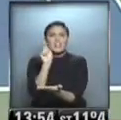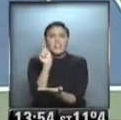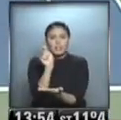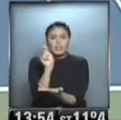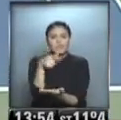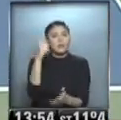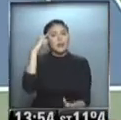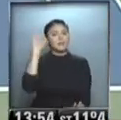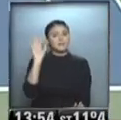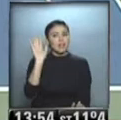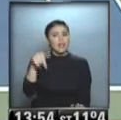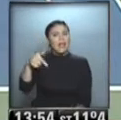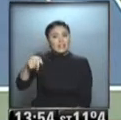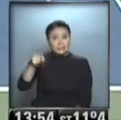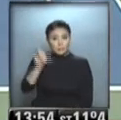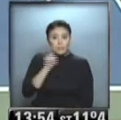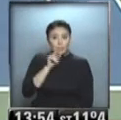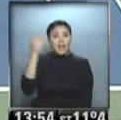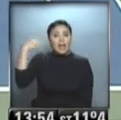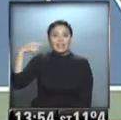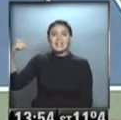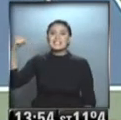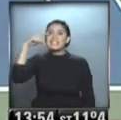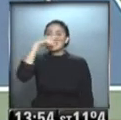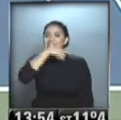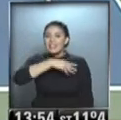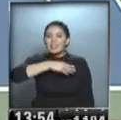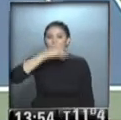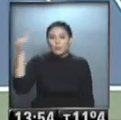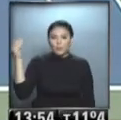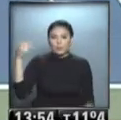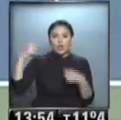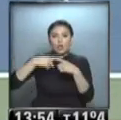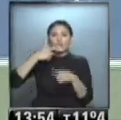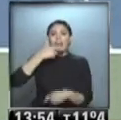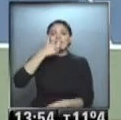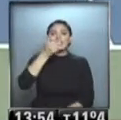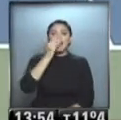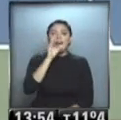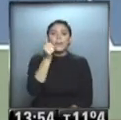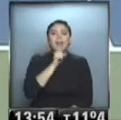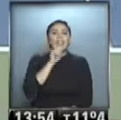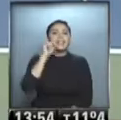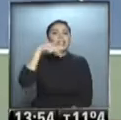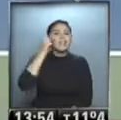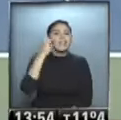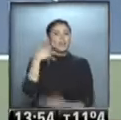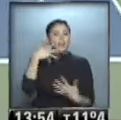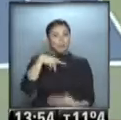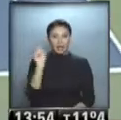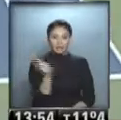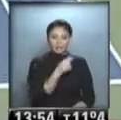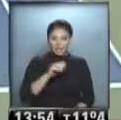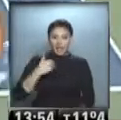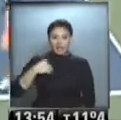Kodate? Para que se den una idea, enfrentó 7 veces a Sabatini. 42 años tienen en el circuito y la Argentina la pudo